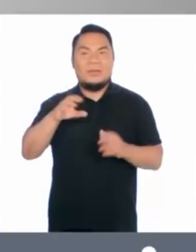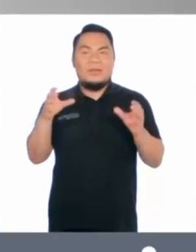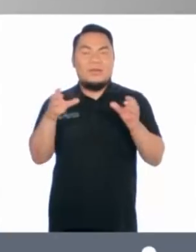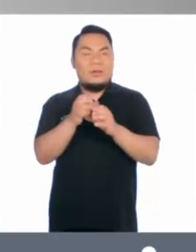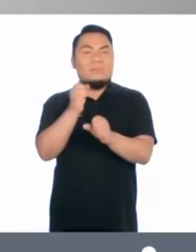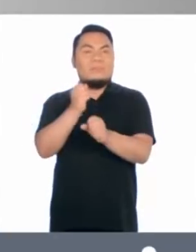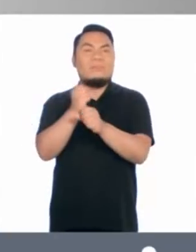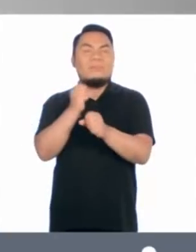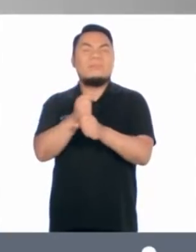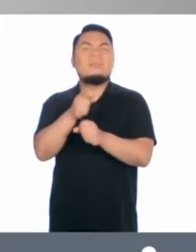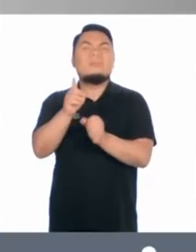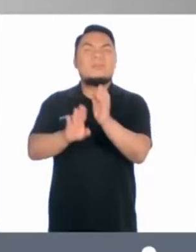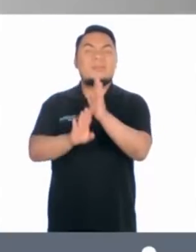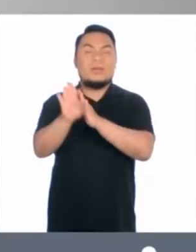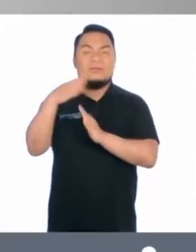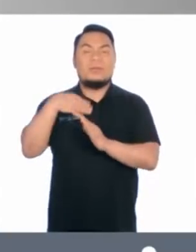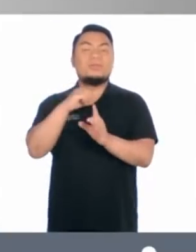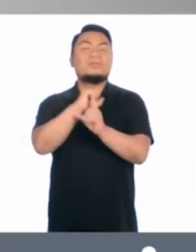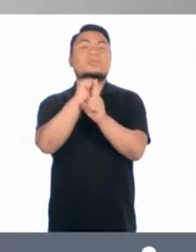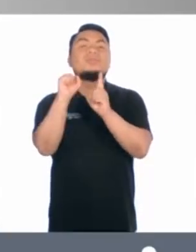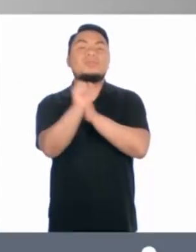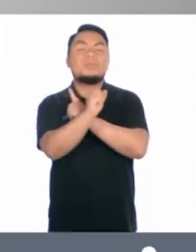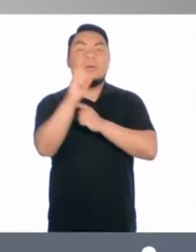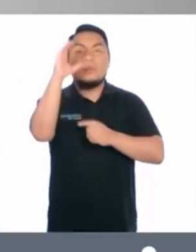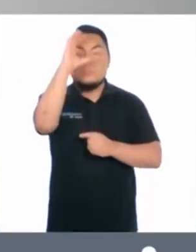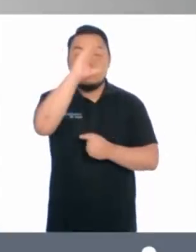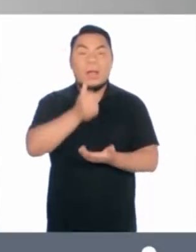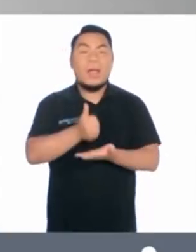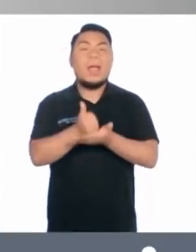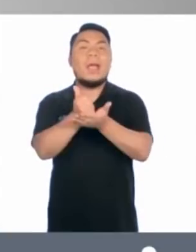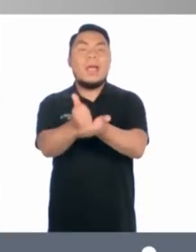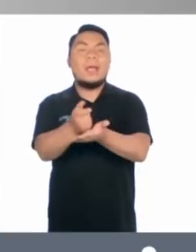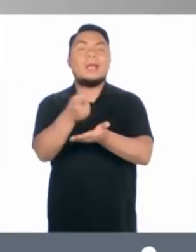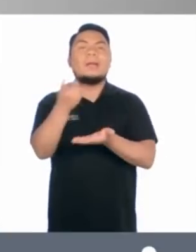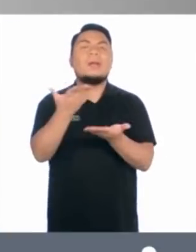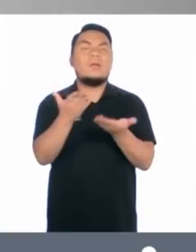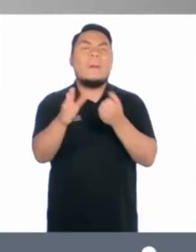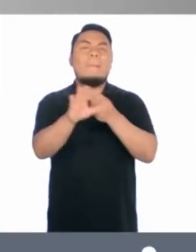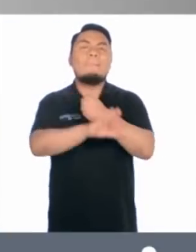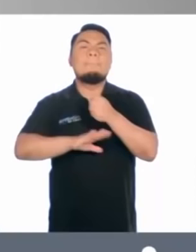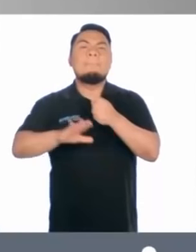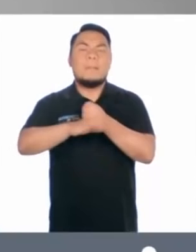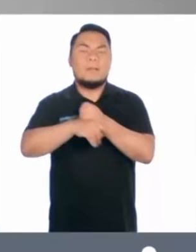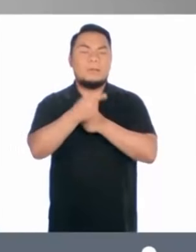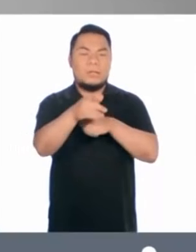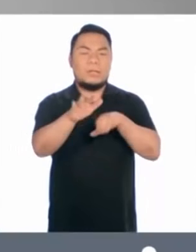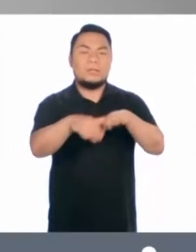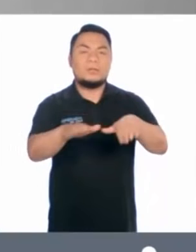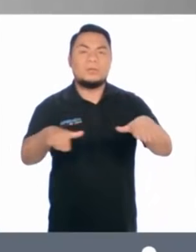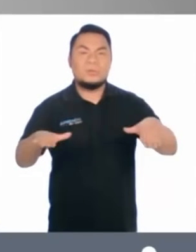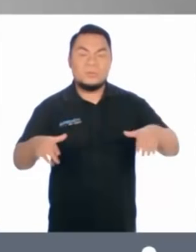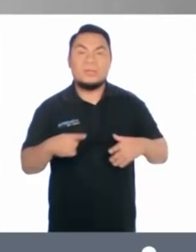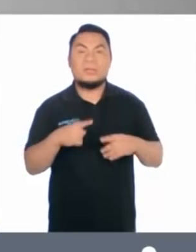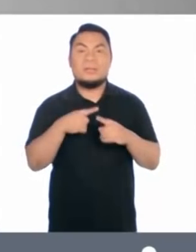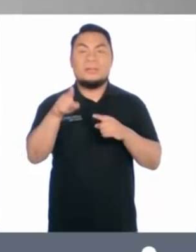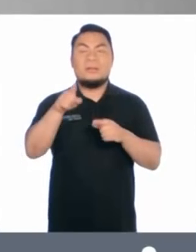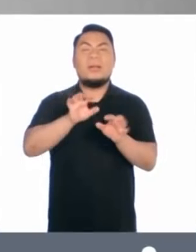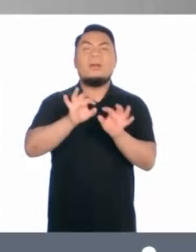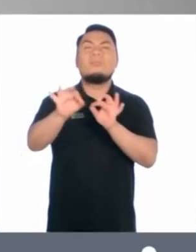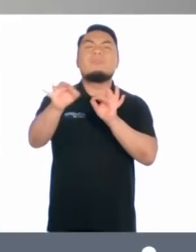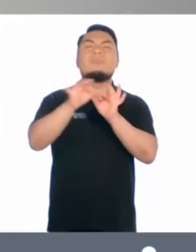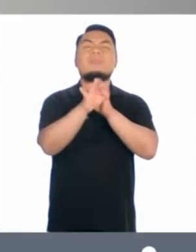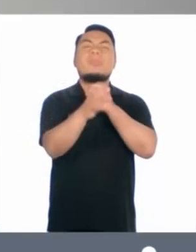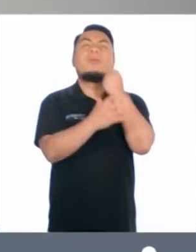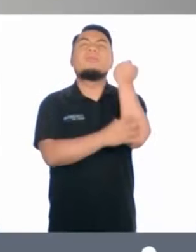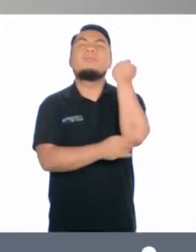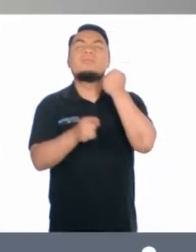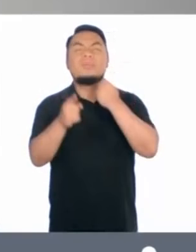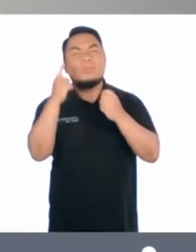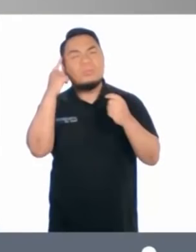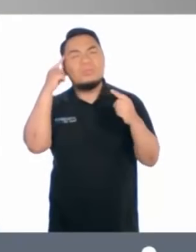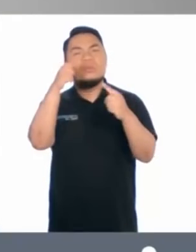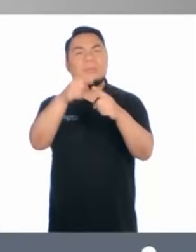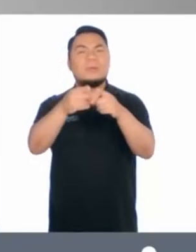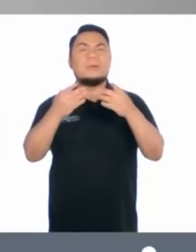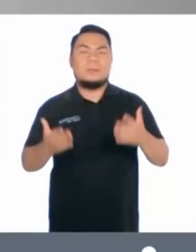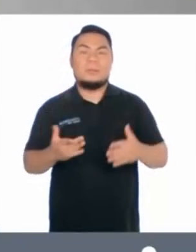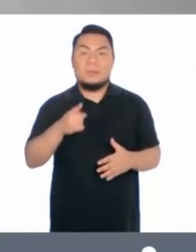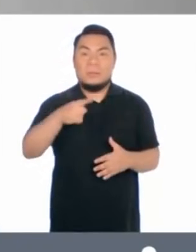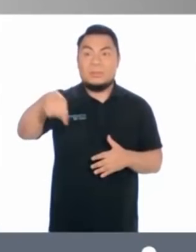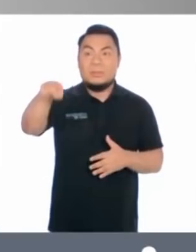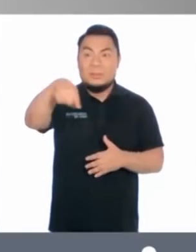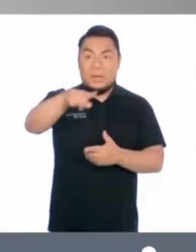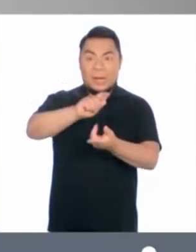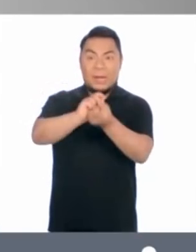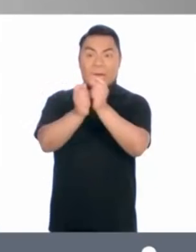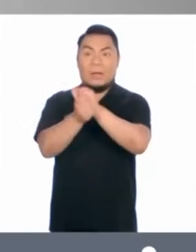de Encien tu Comunidad, un emprendimiento social que busca divulgar la gente en básica a niños y niños, especialmente de sectores vulnerables, con el objetivo